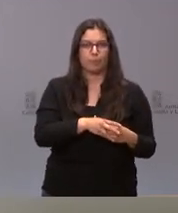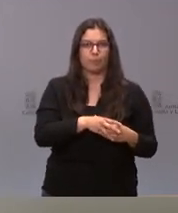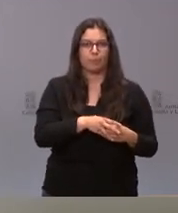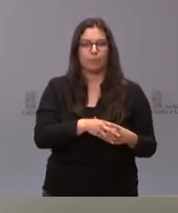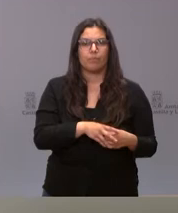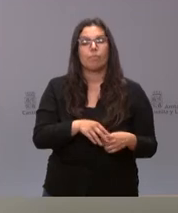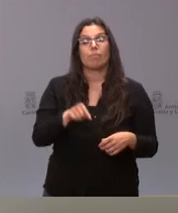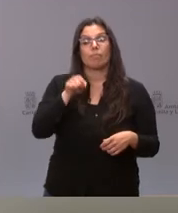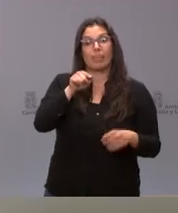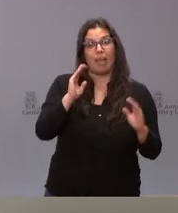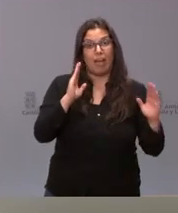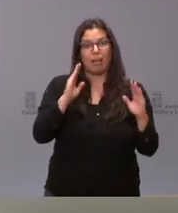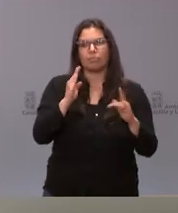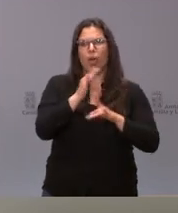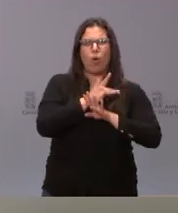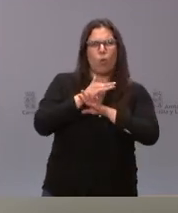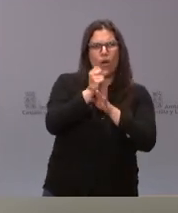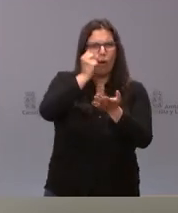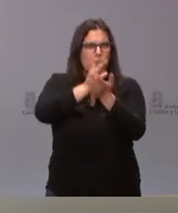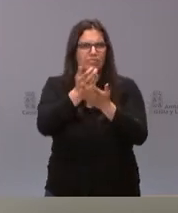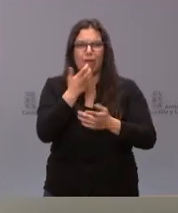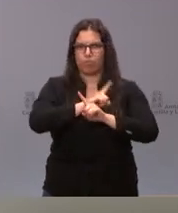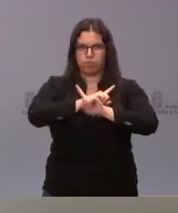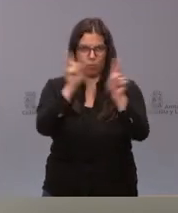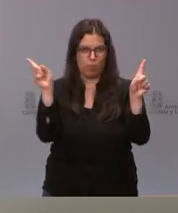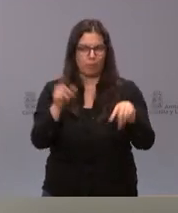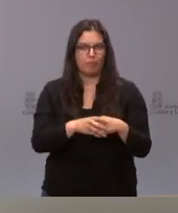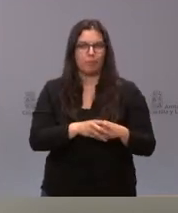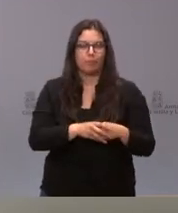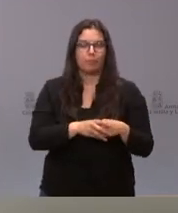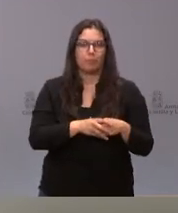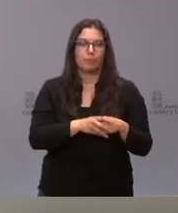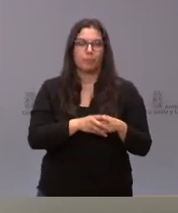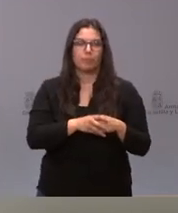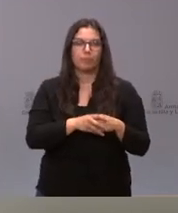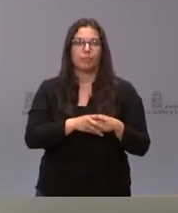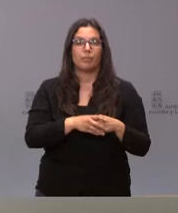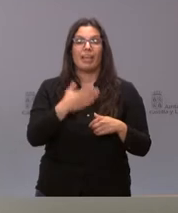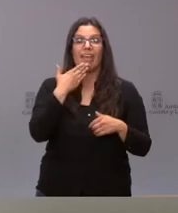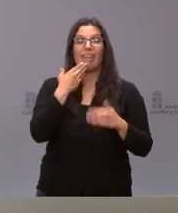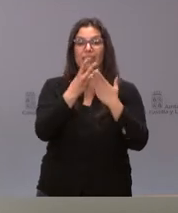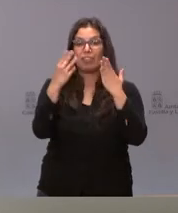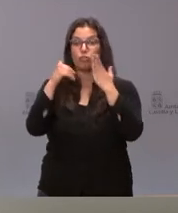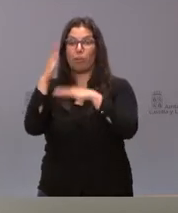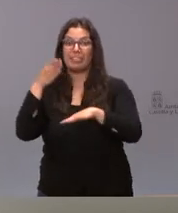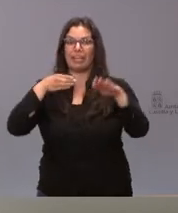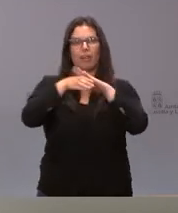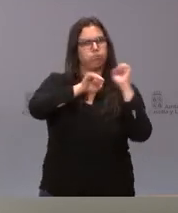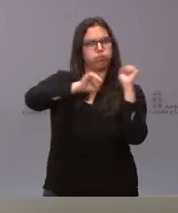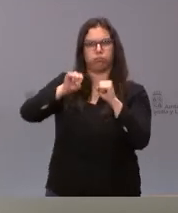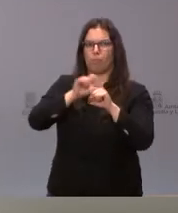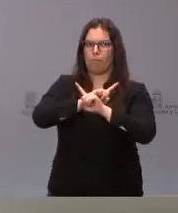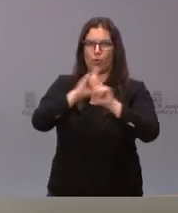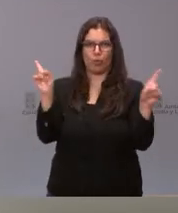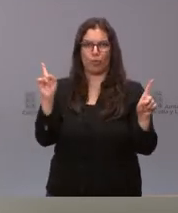modalidad de juego y apuesta se prohíbe la asistencia de mayores de edad de mayores de 18 años exclusivamente